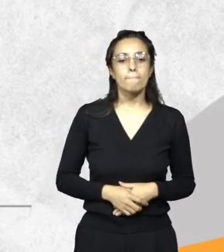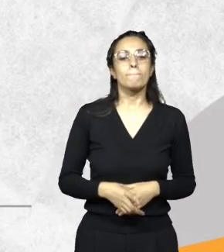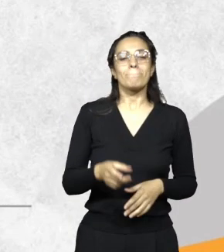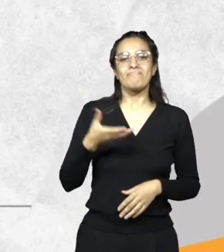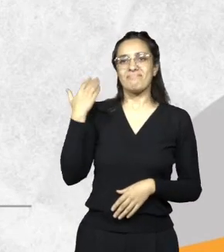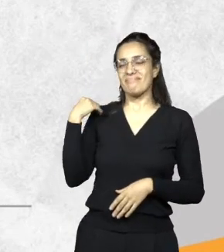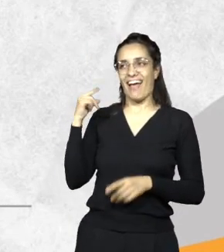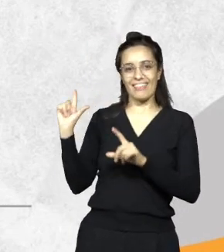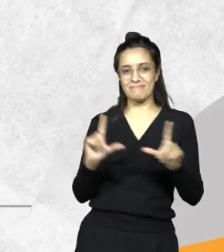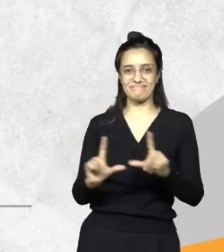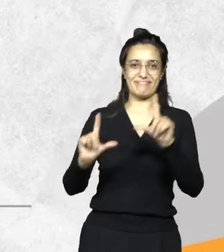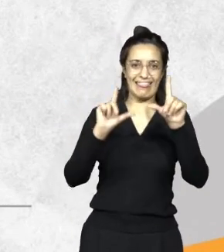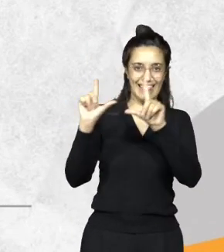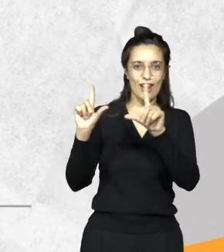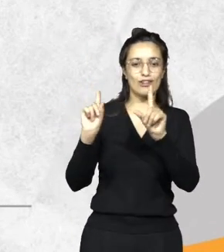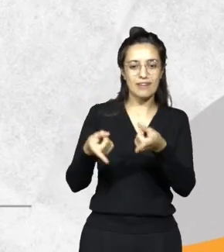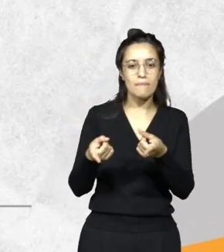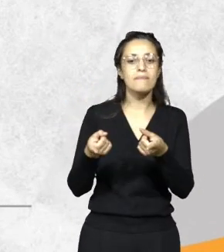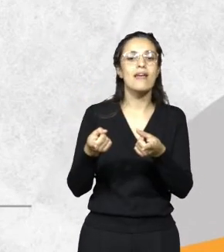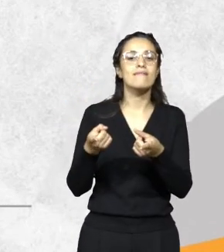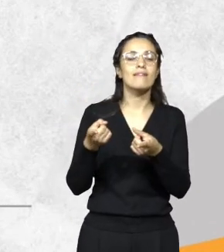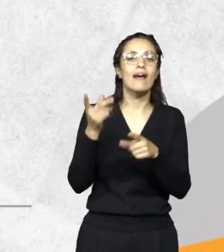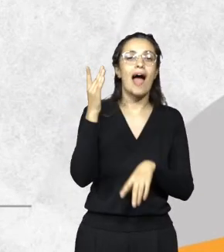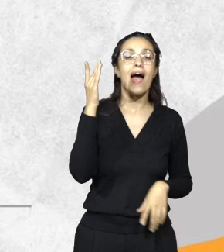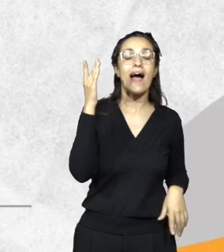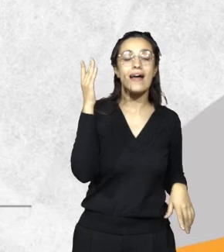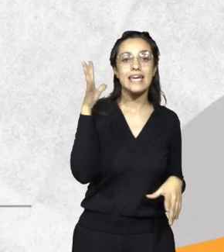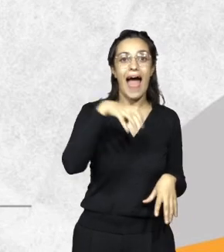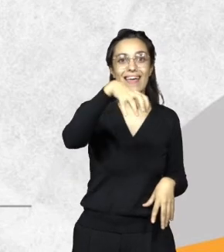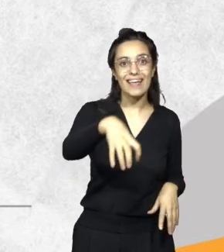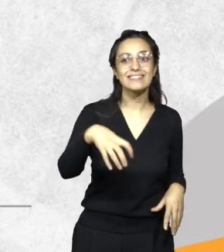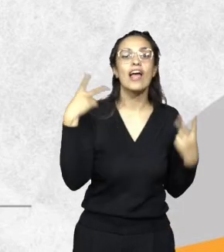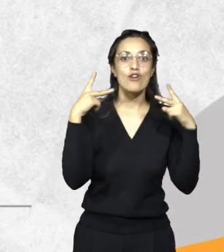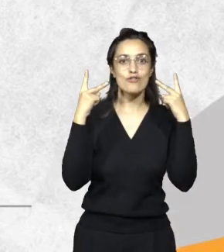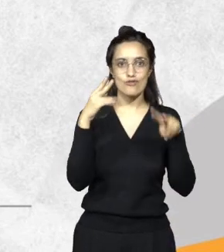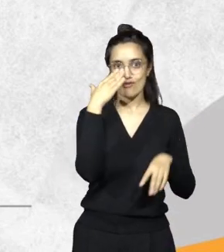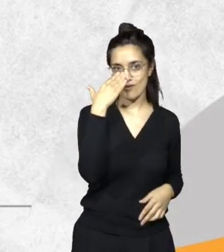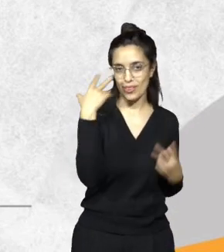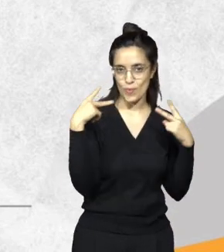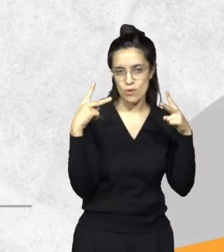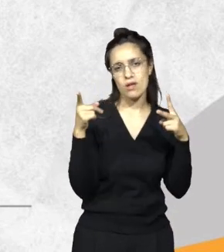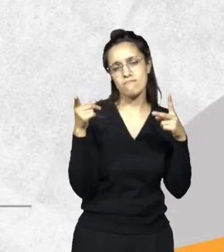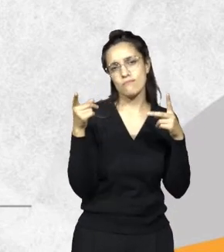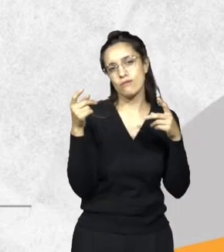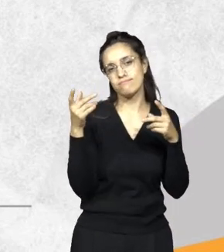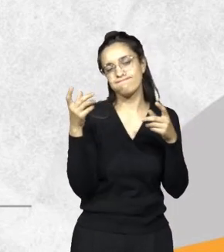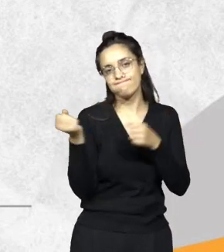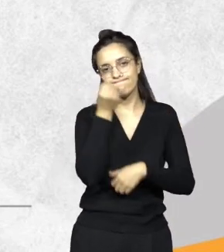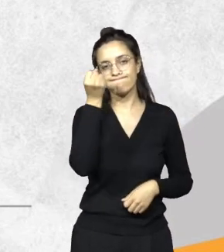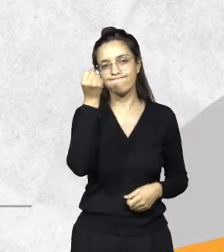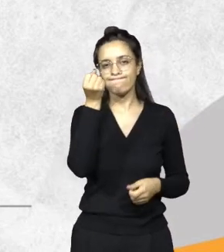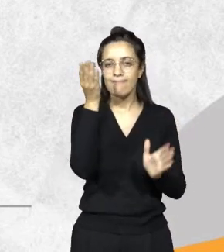anterior, también estamos muy en contacto con todo lo que es la regulación y que se cumpla con la